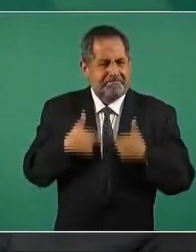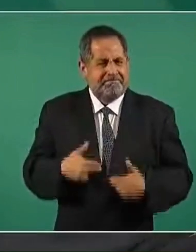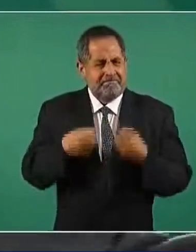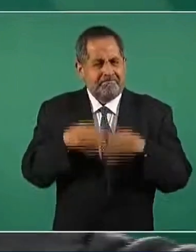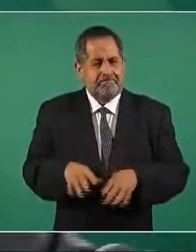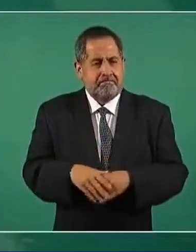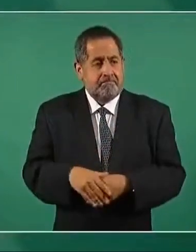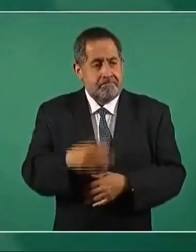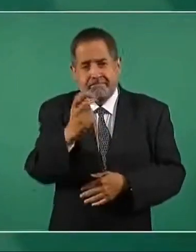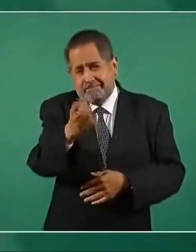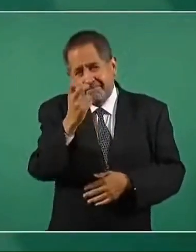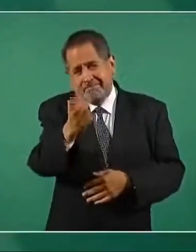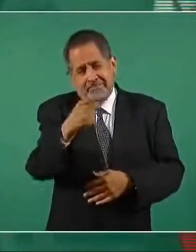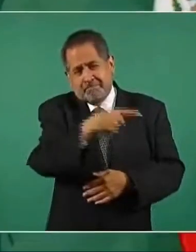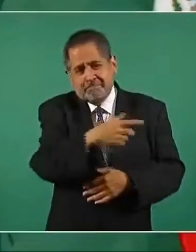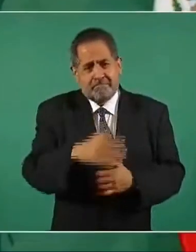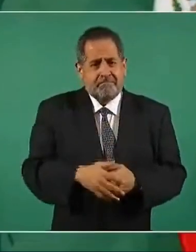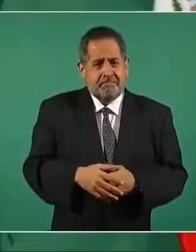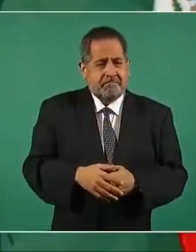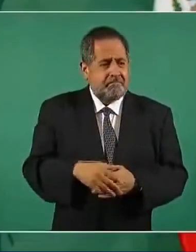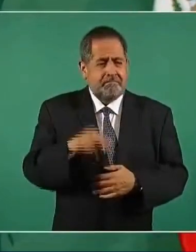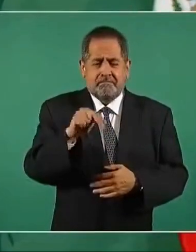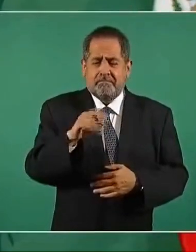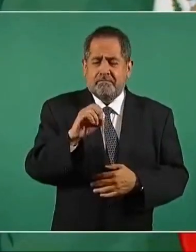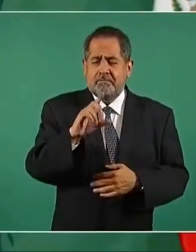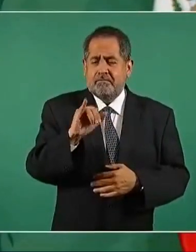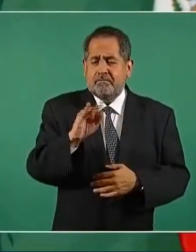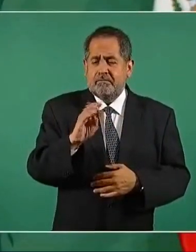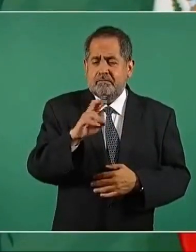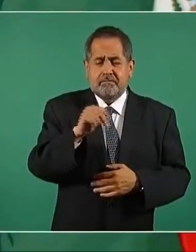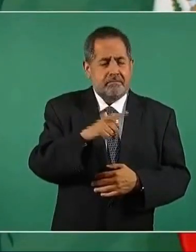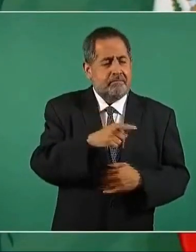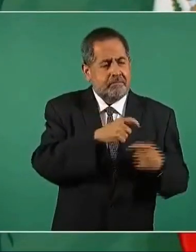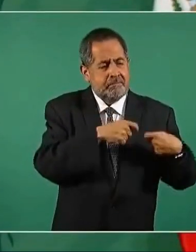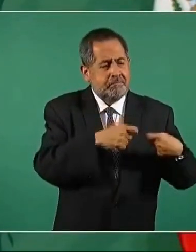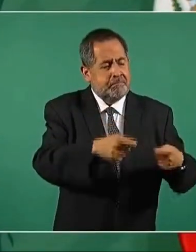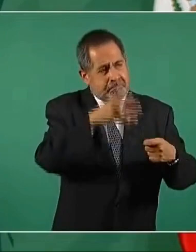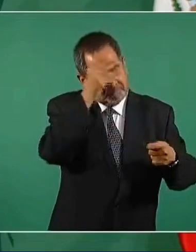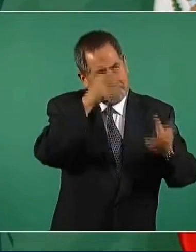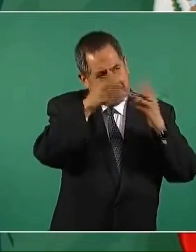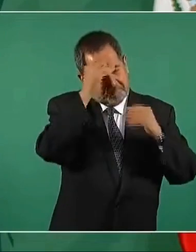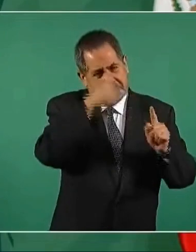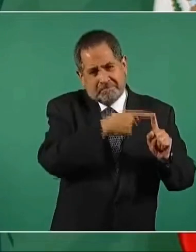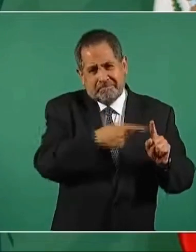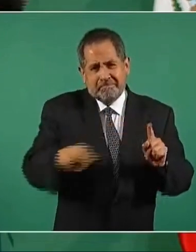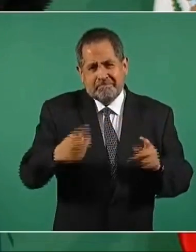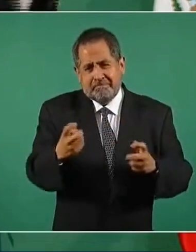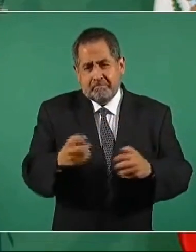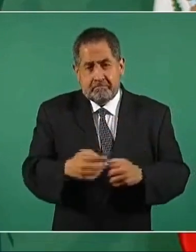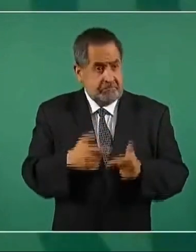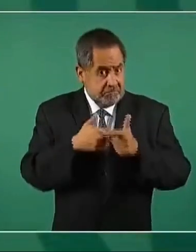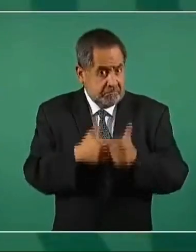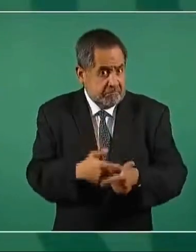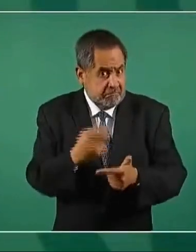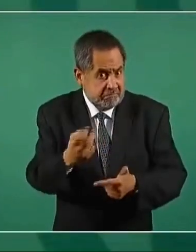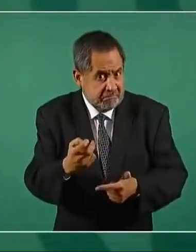eso es la herencia neoliberal. Vamos a seguir así,